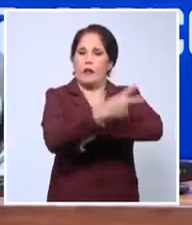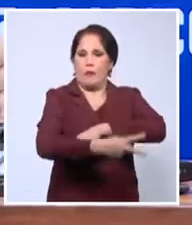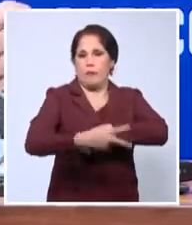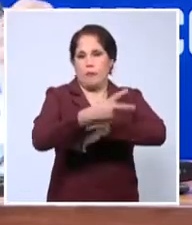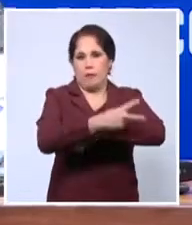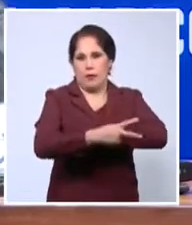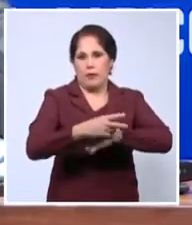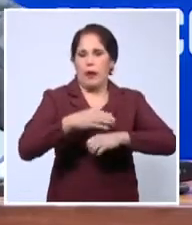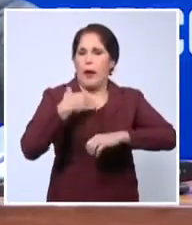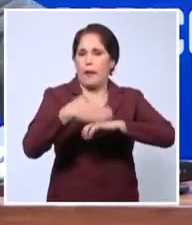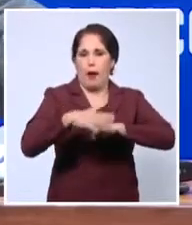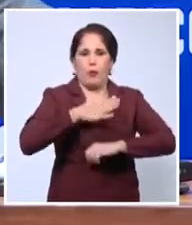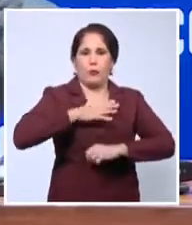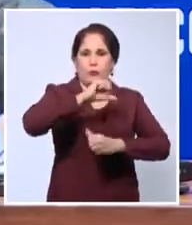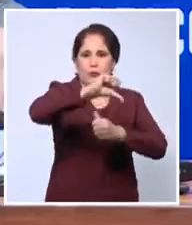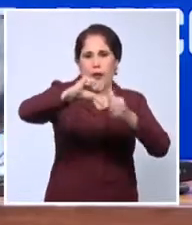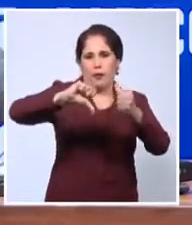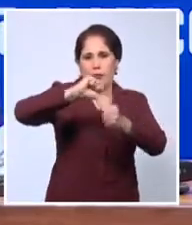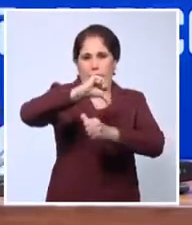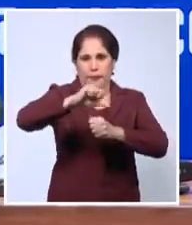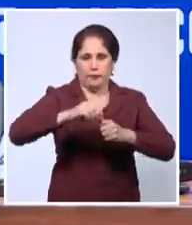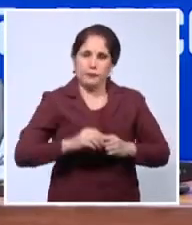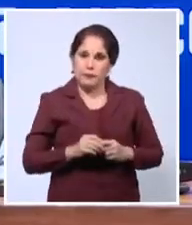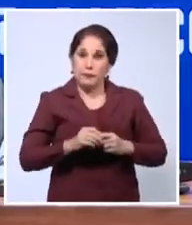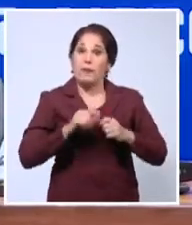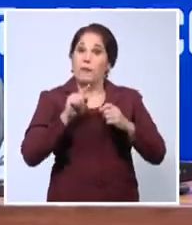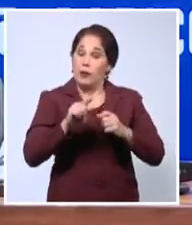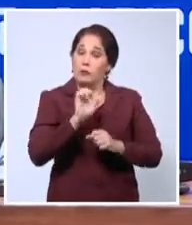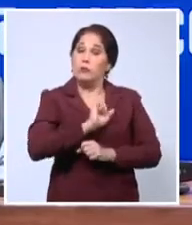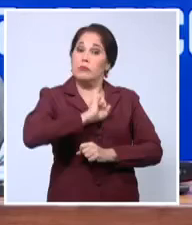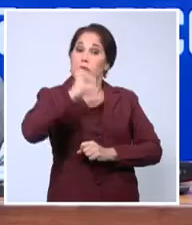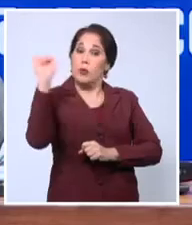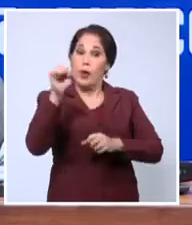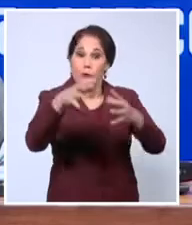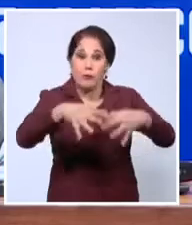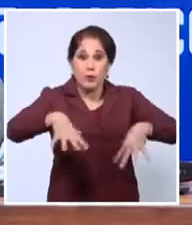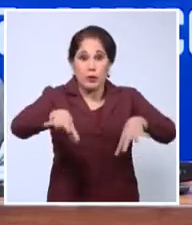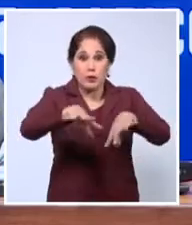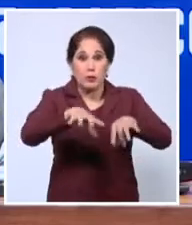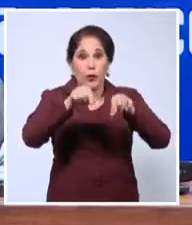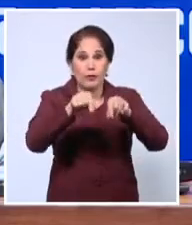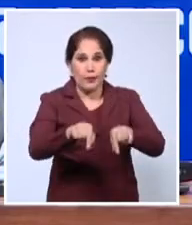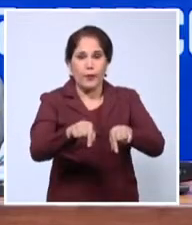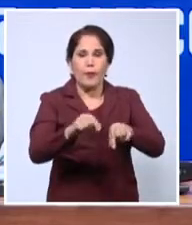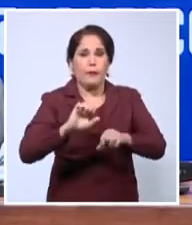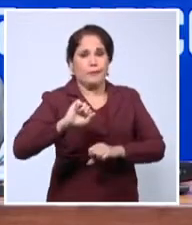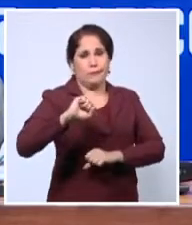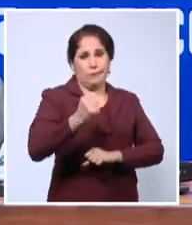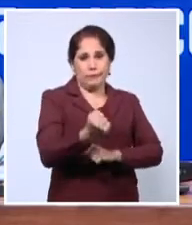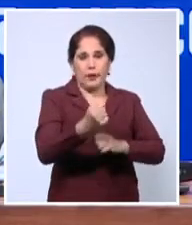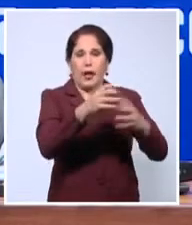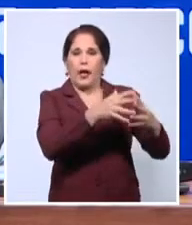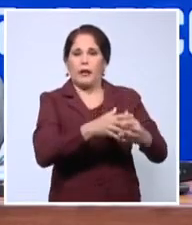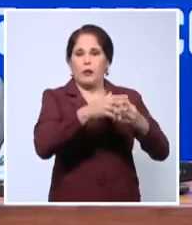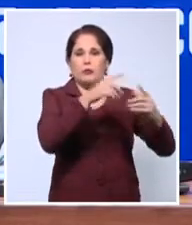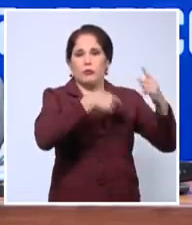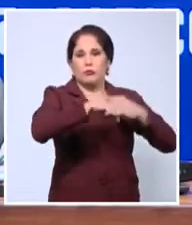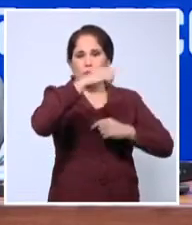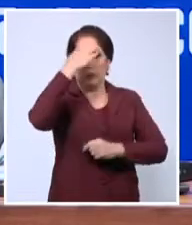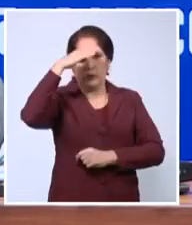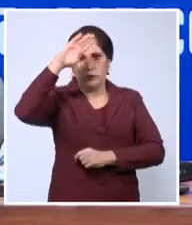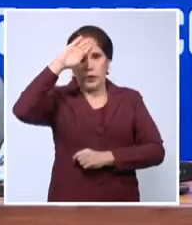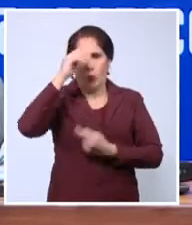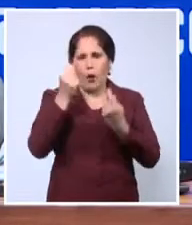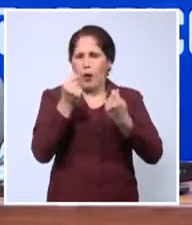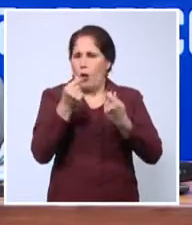naciones del Caribe. Esto se ha logrado en un contexto marcado por el recrudecimiento del injusto bloqueo económico,